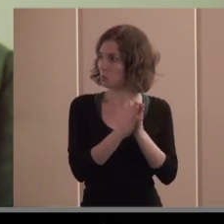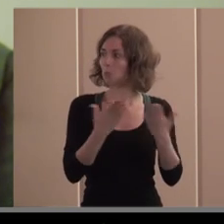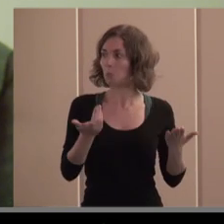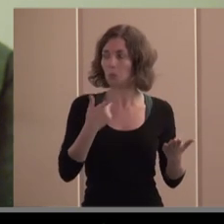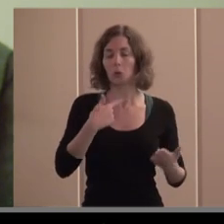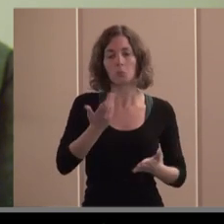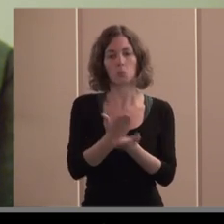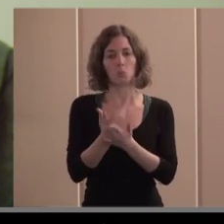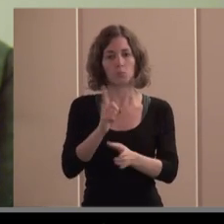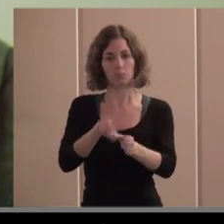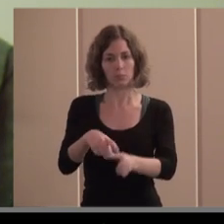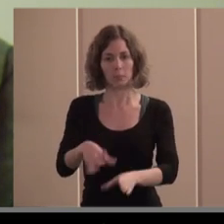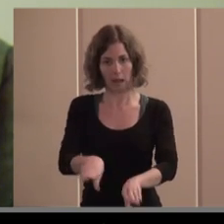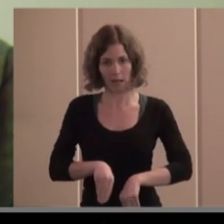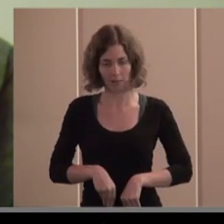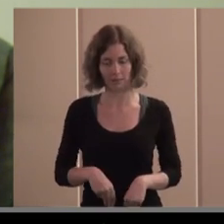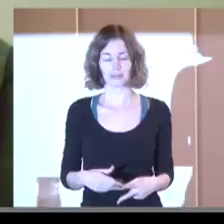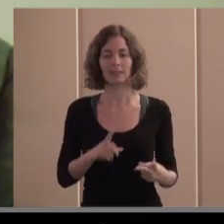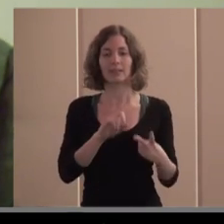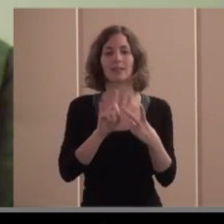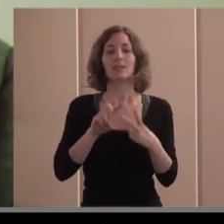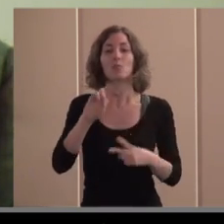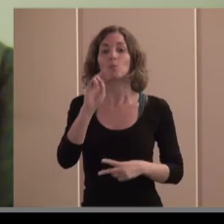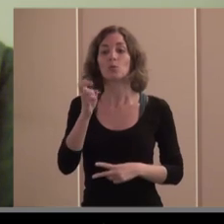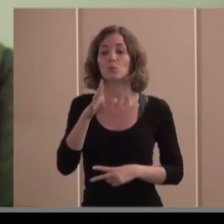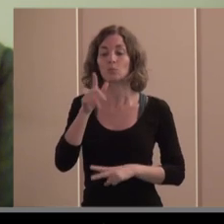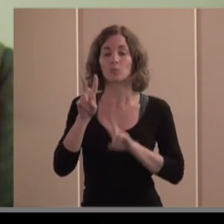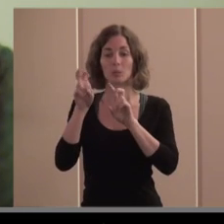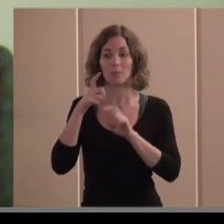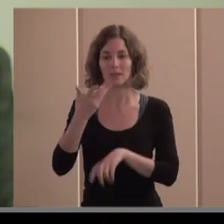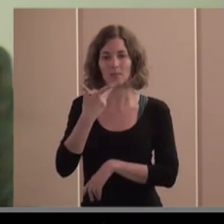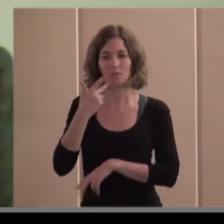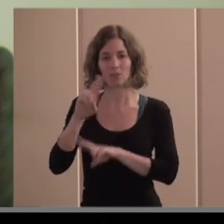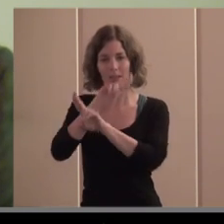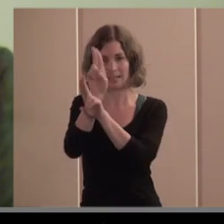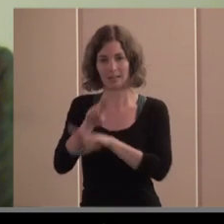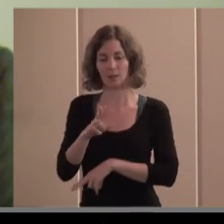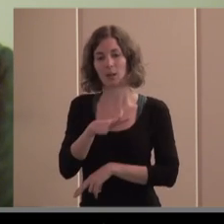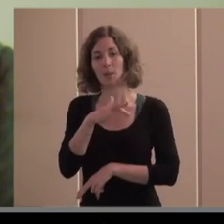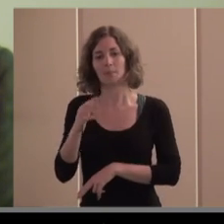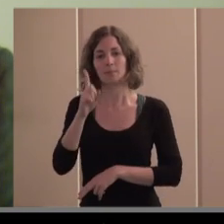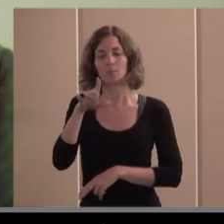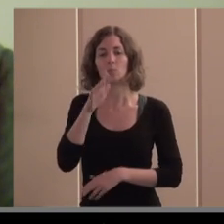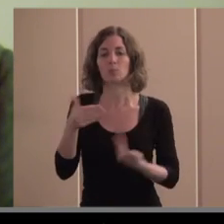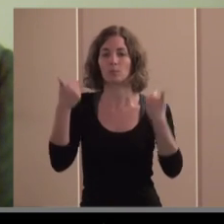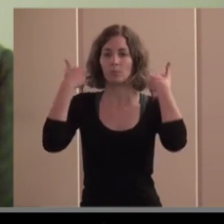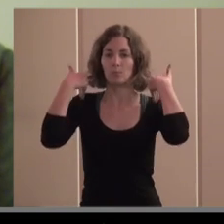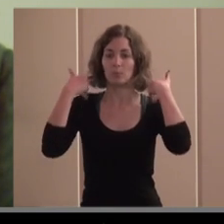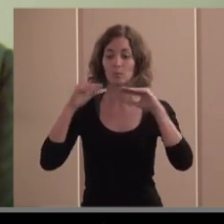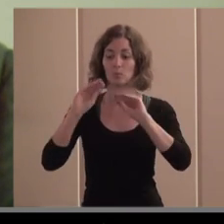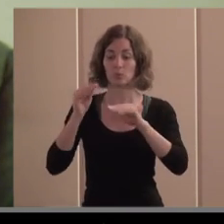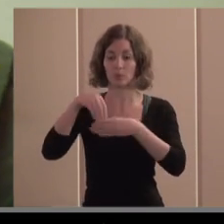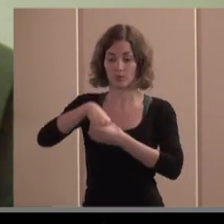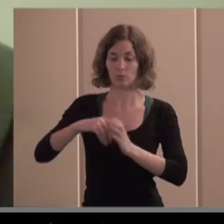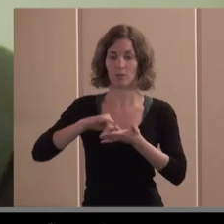cursos y por otro lado que tanto por su vertiente internacional como por su responsabilidad en cuanto a los